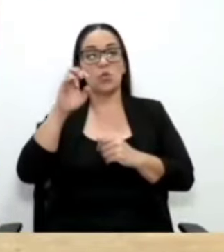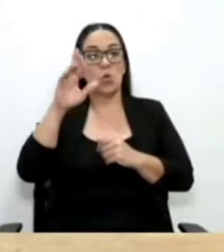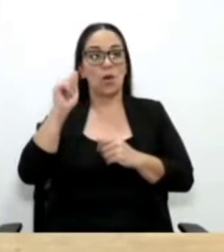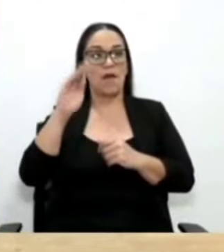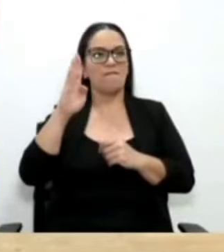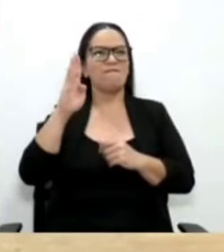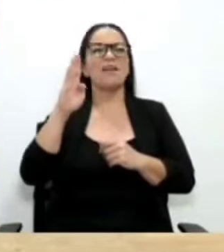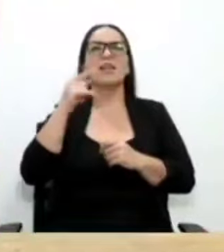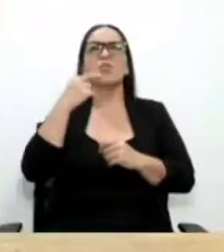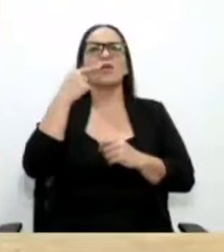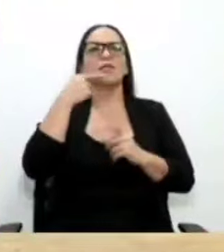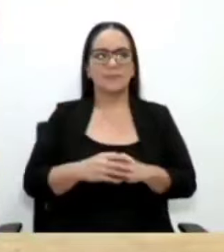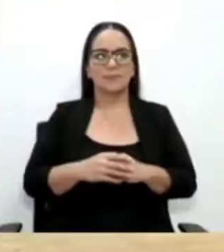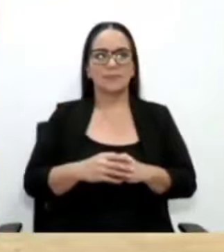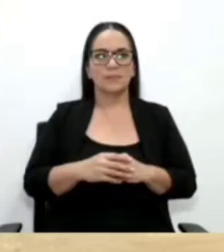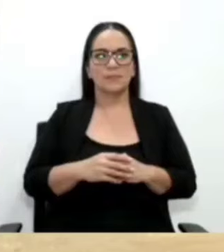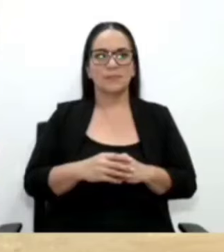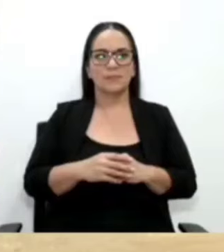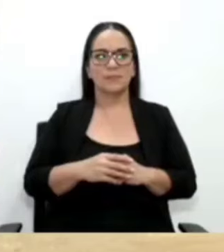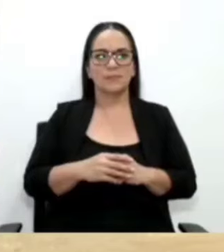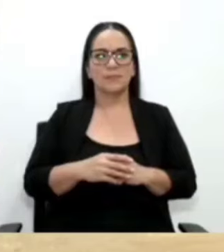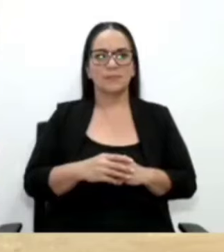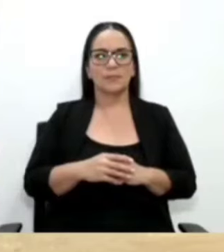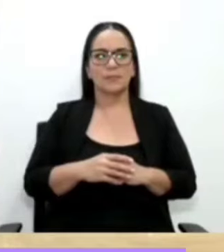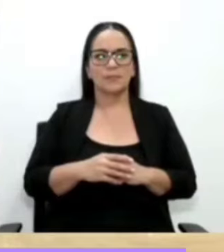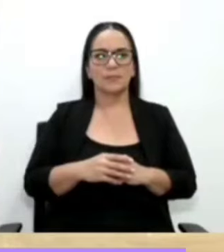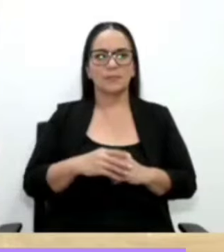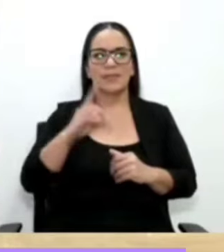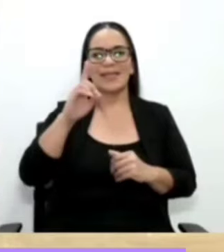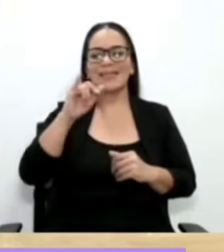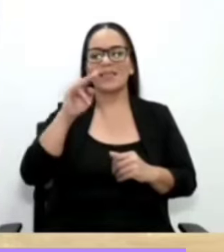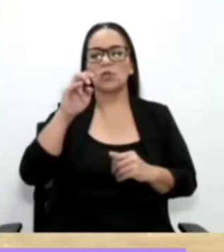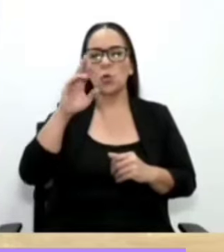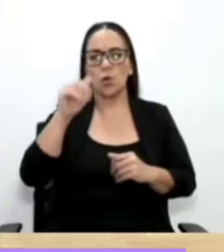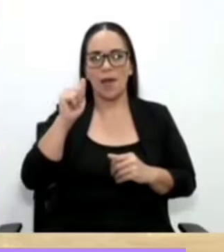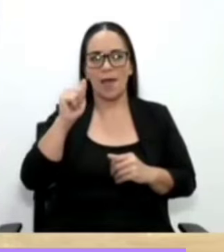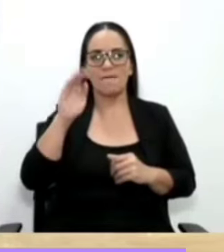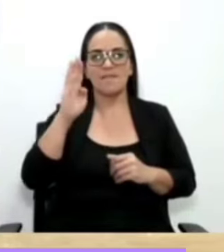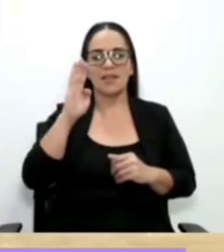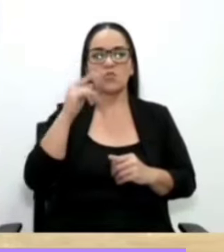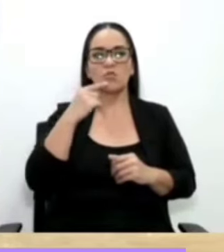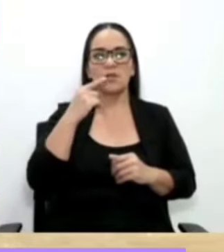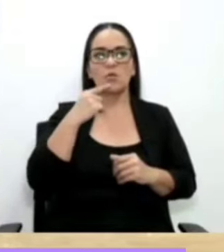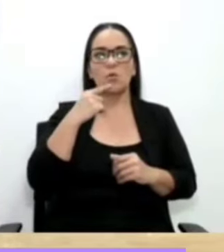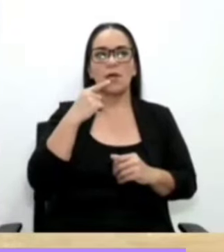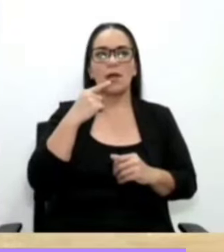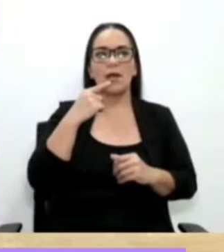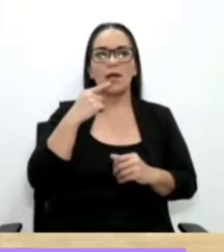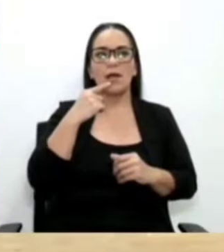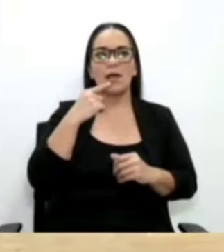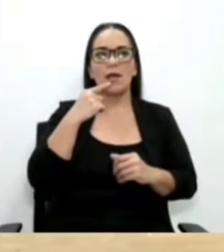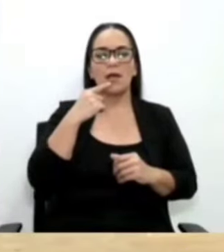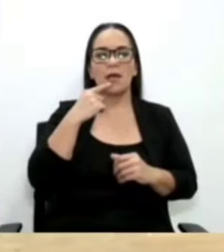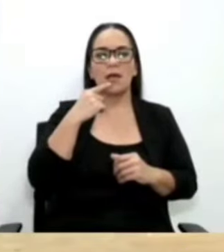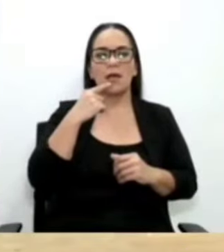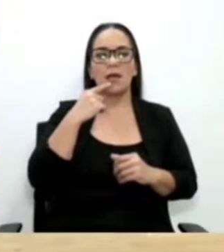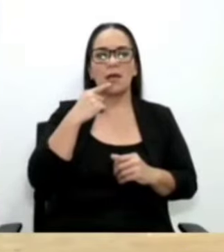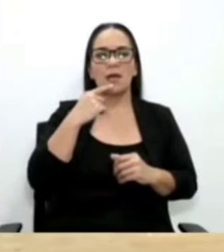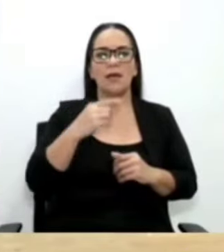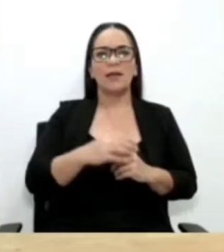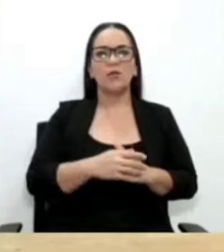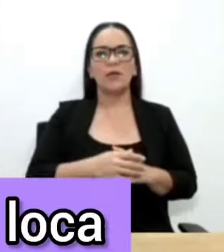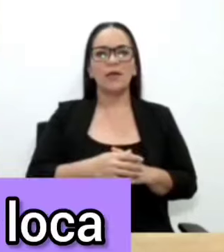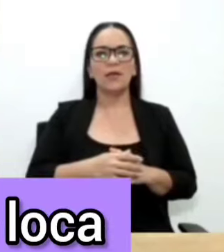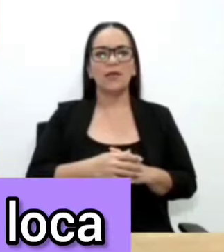de místico. Dinora Barquero dijo, el presidente no mencionó a la loca de místico. Y don